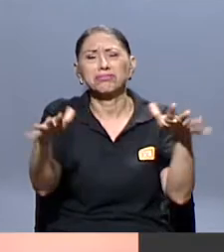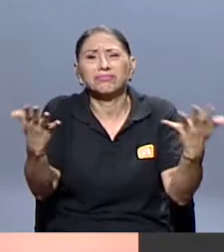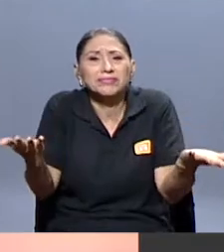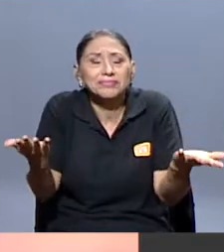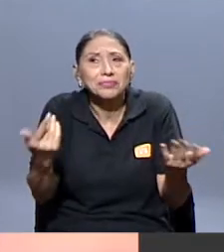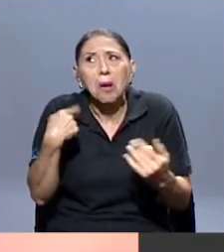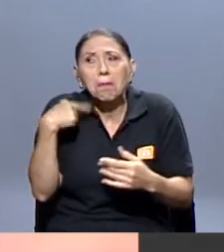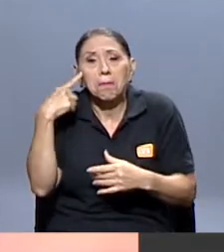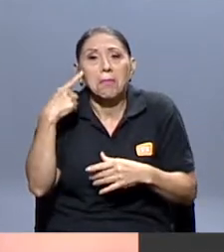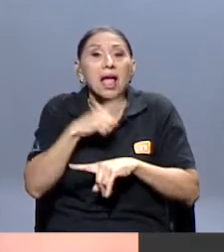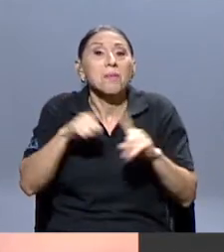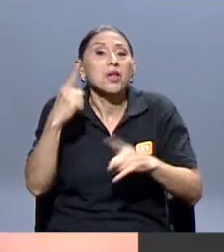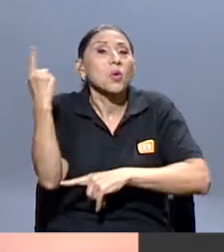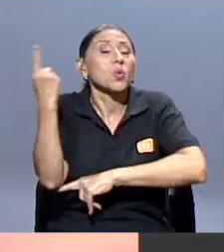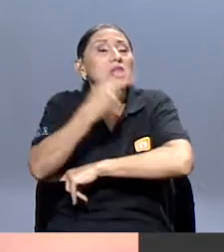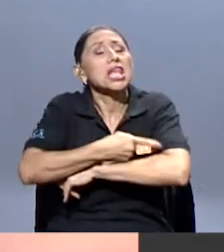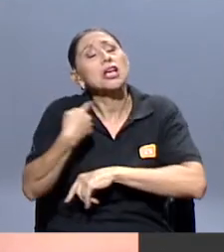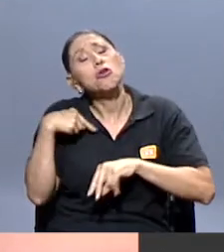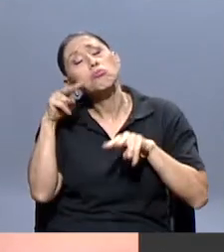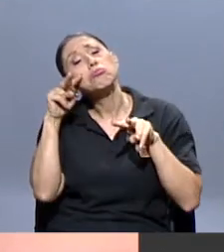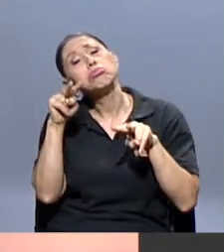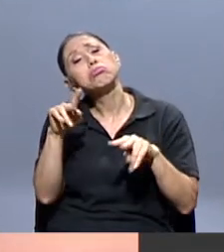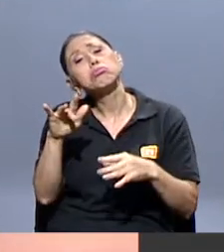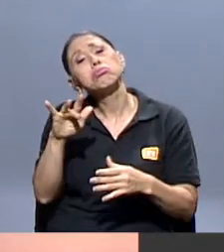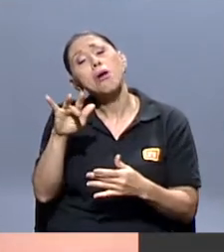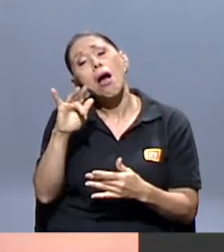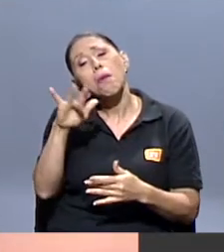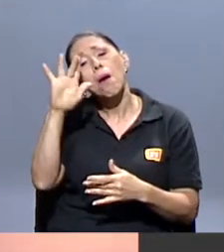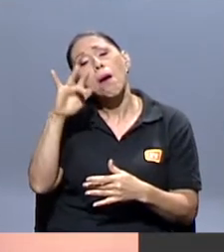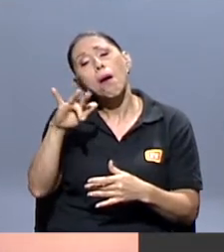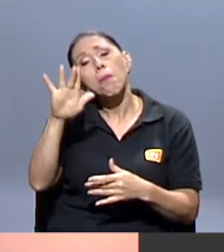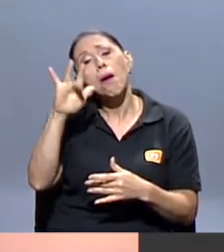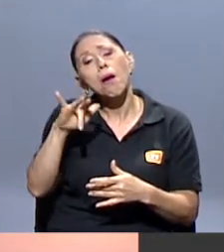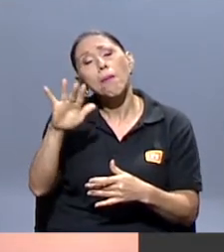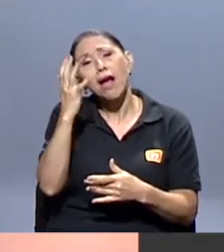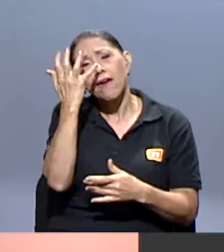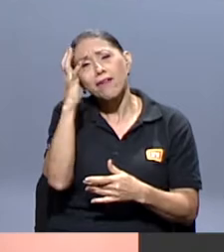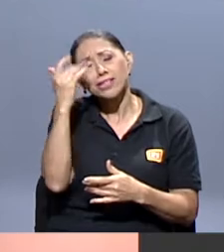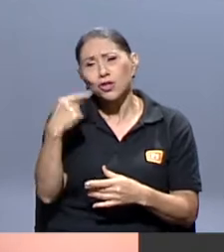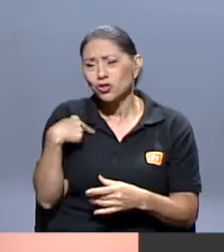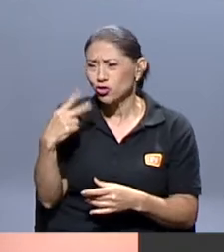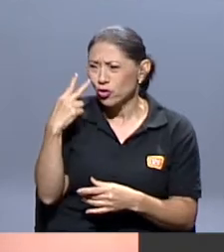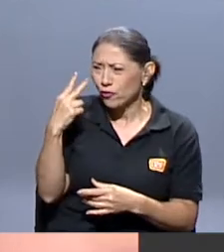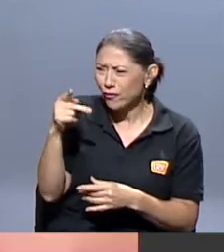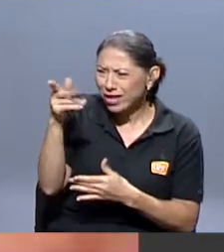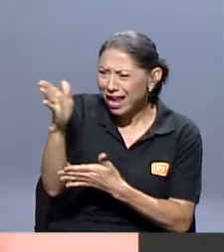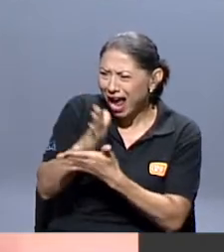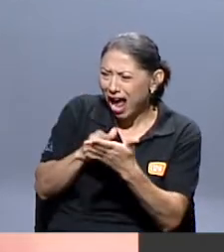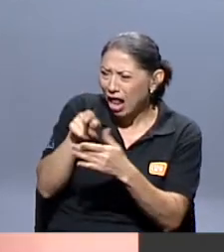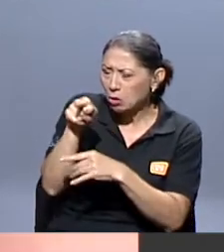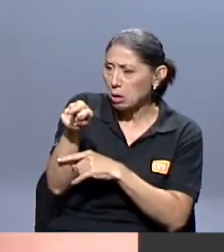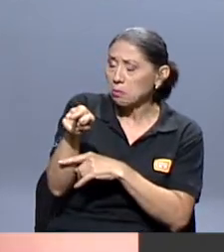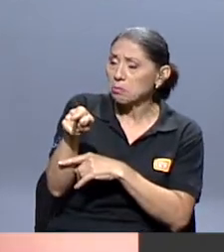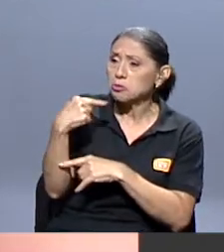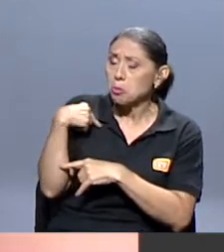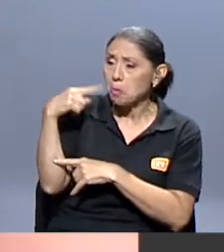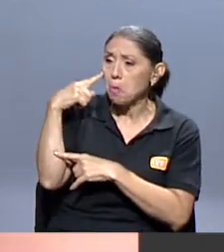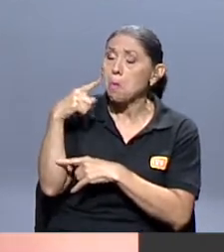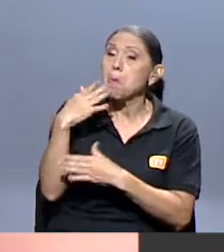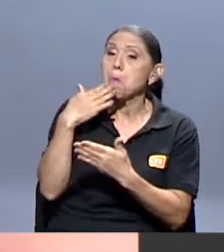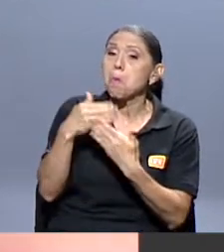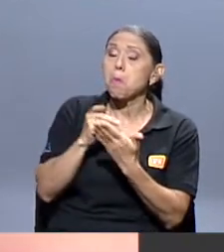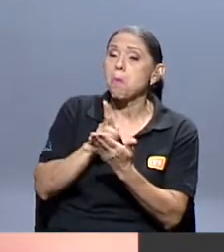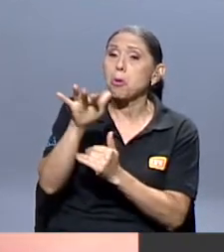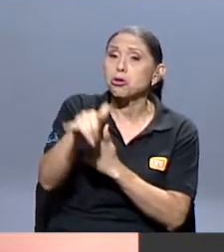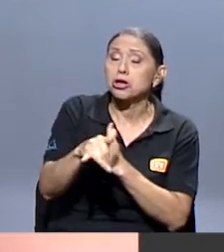sé, resultó que un día revisando Facebook, ahí vi la publicación que había compartido y me pareció, me pareció una buena, un buen proyecto.